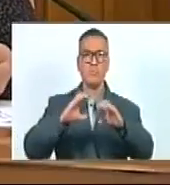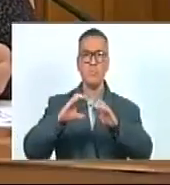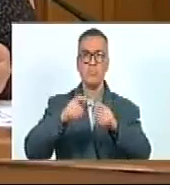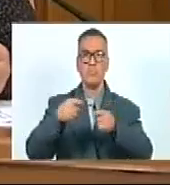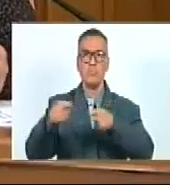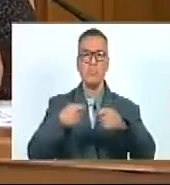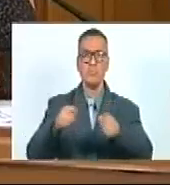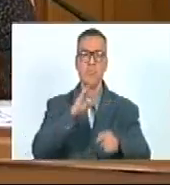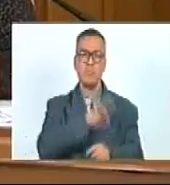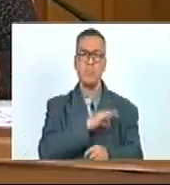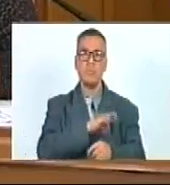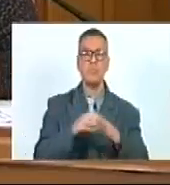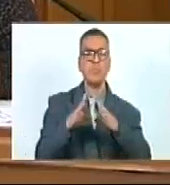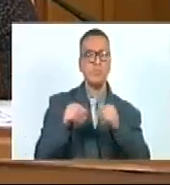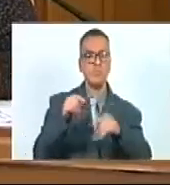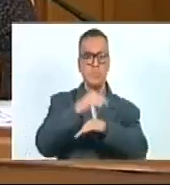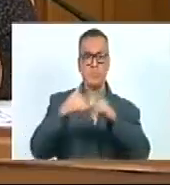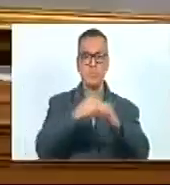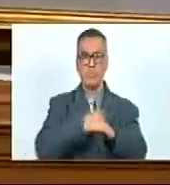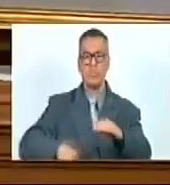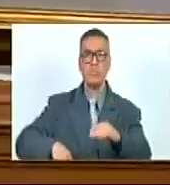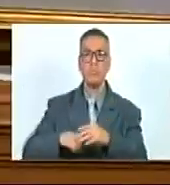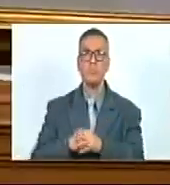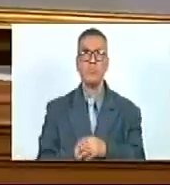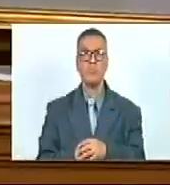Contraloría Social. Esto, señor vicepresidente.